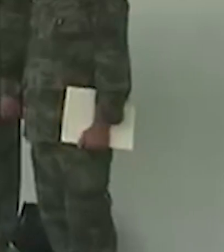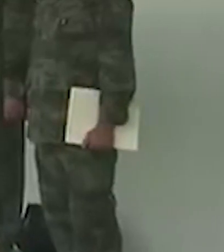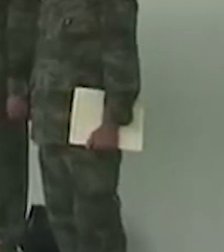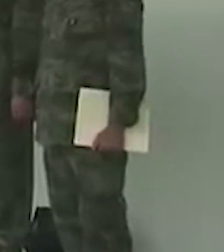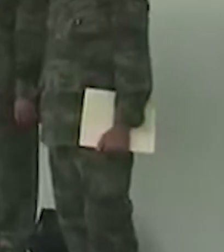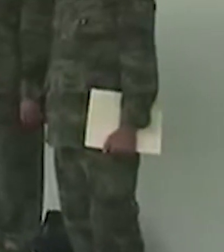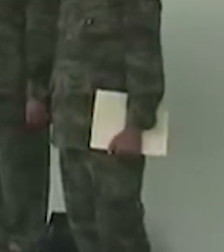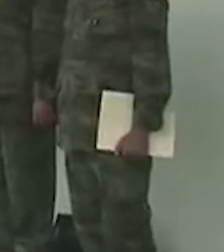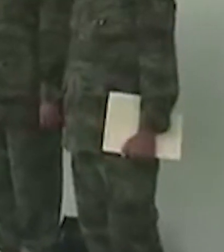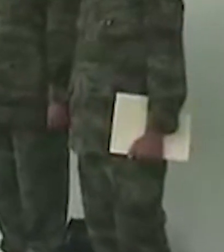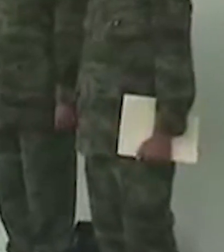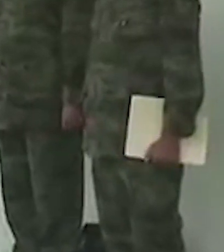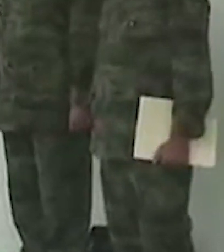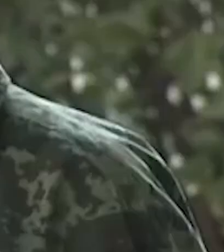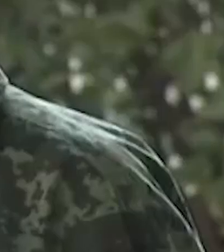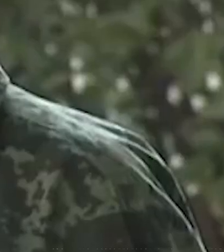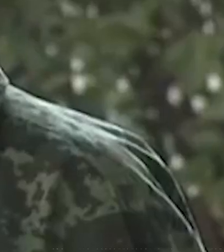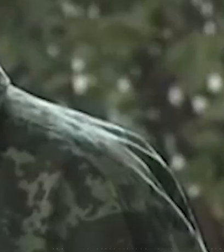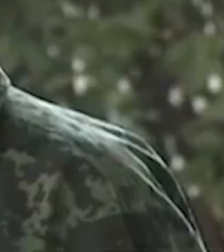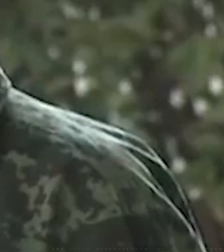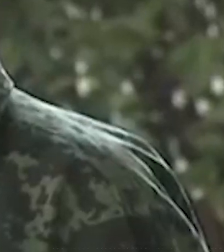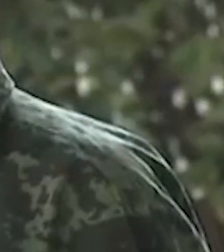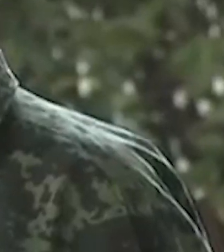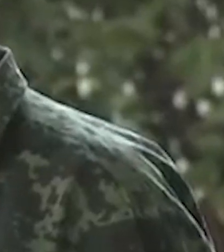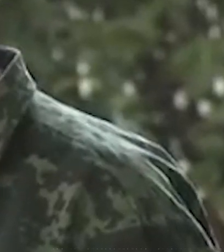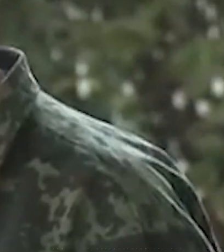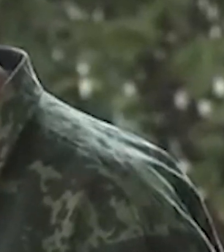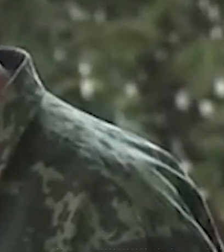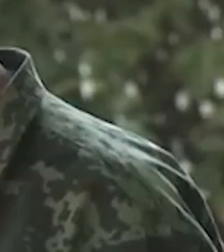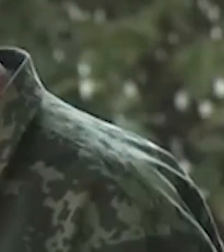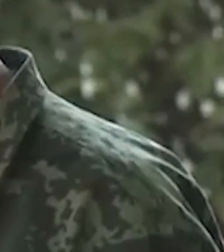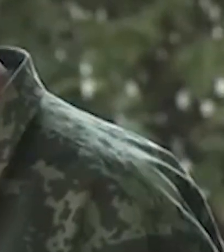El presidente Andrés Manuel López Obrador